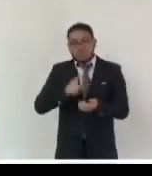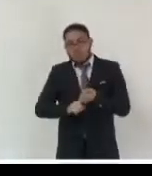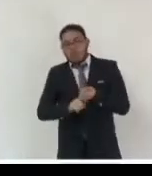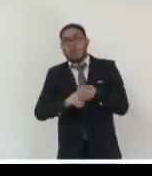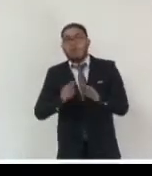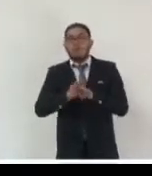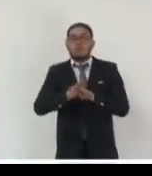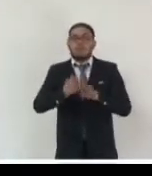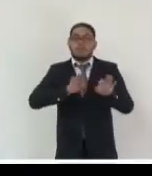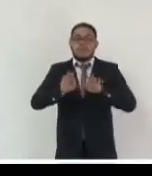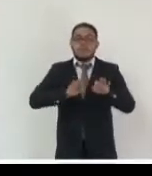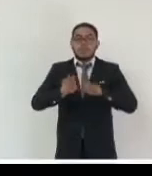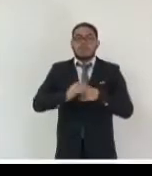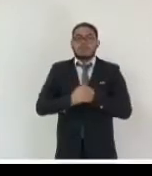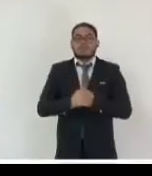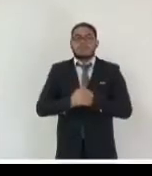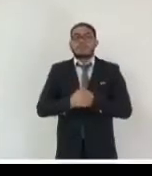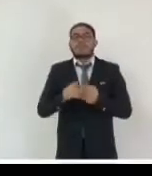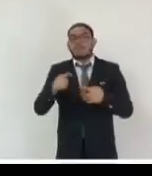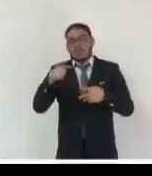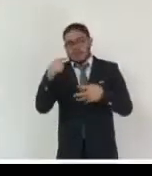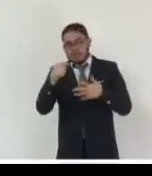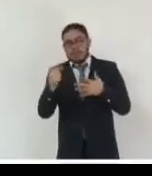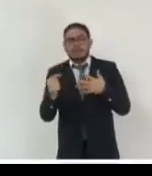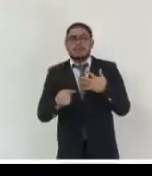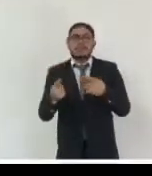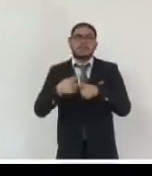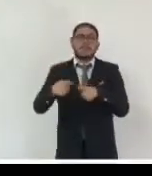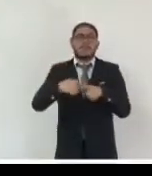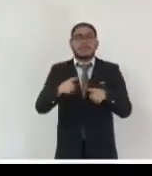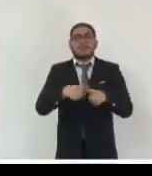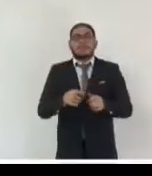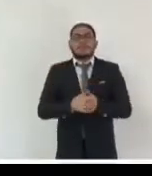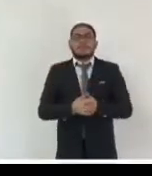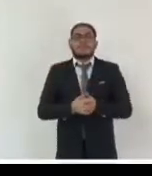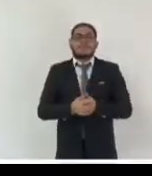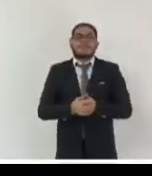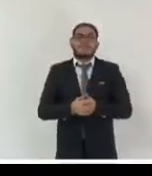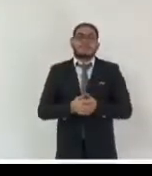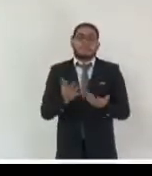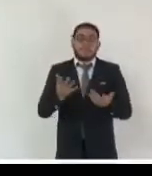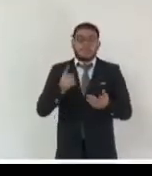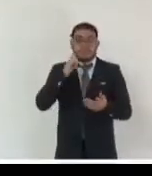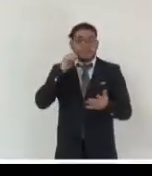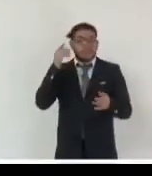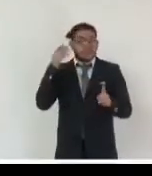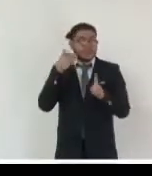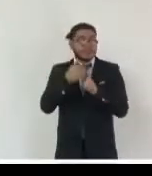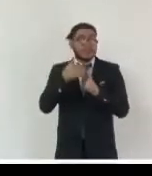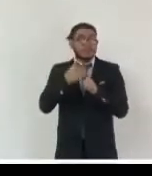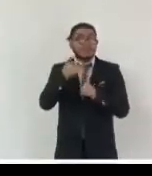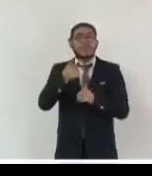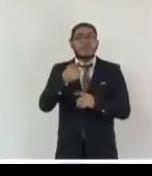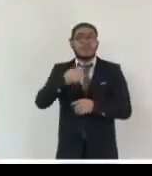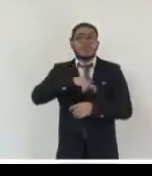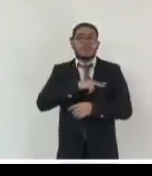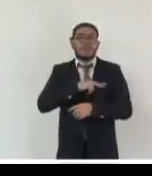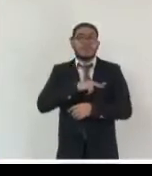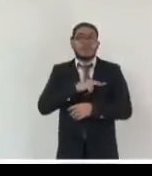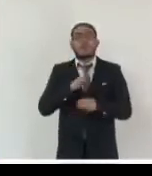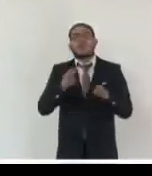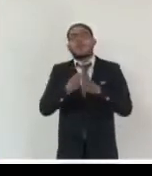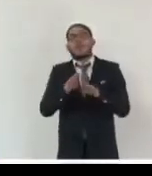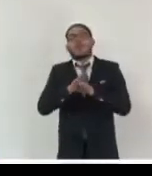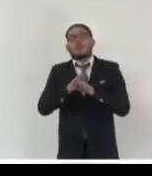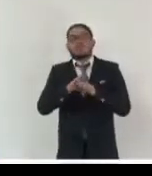alrededor del giro que se ha dado en la gestión documental y la archivística en un escenario como el que atravesamos y en cómo se